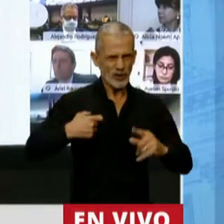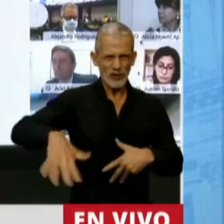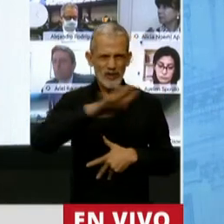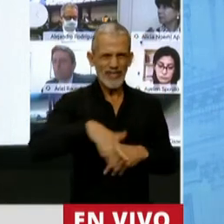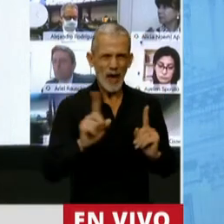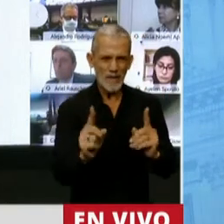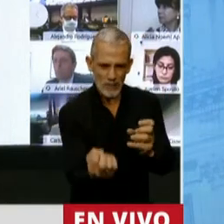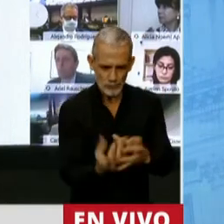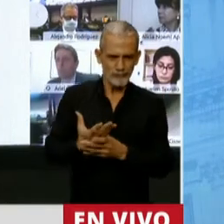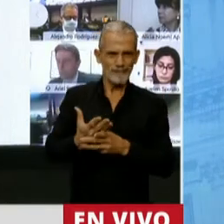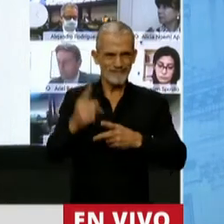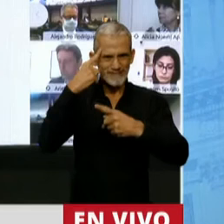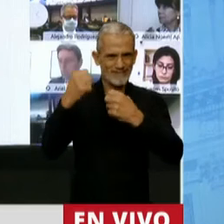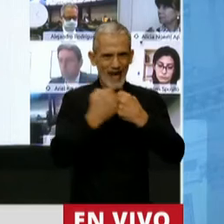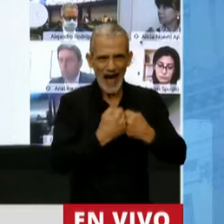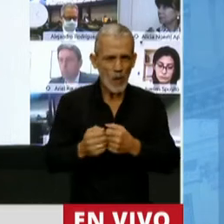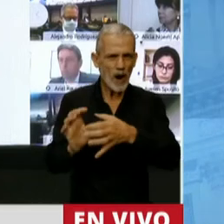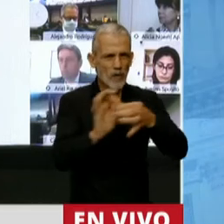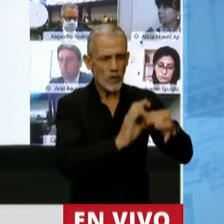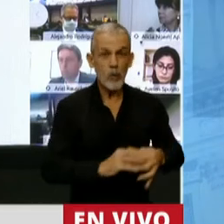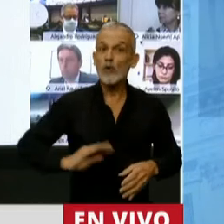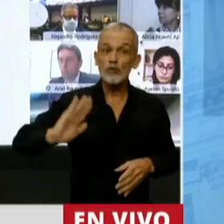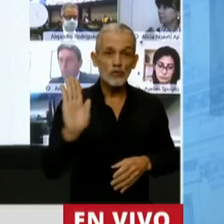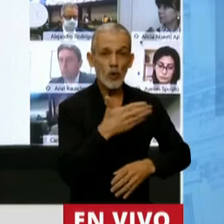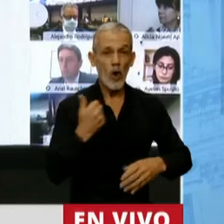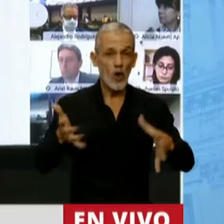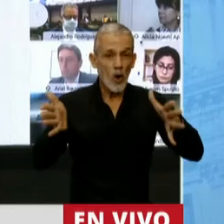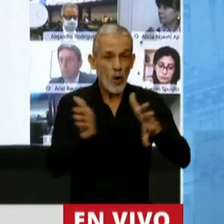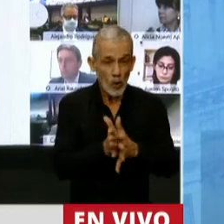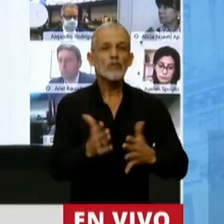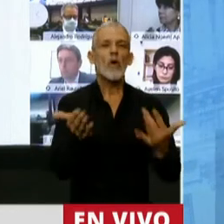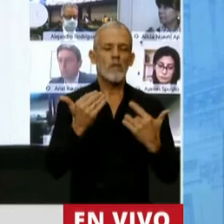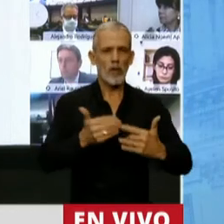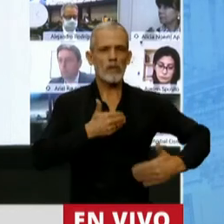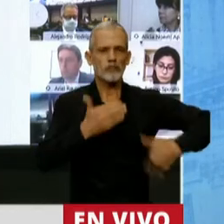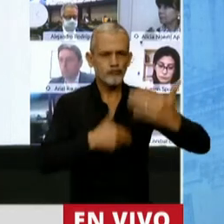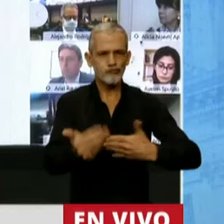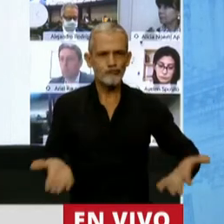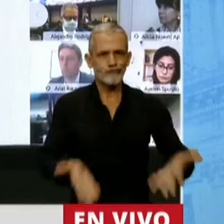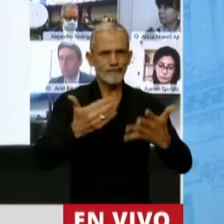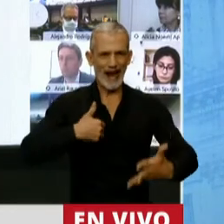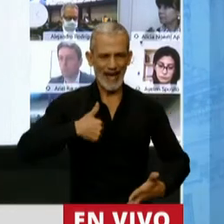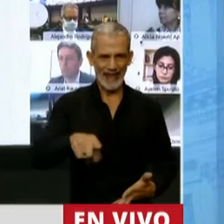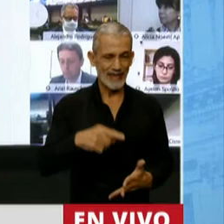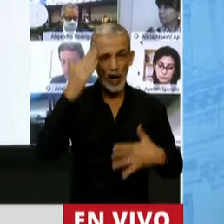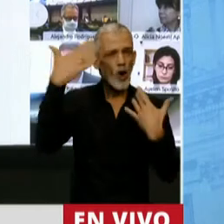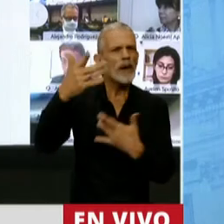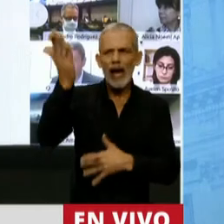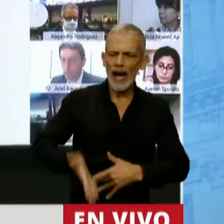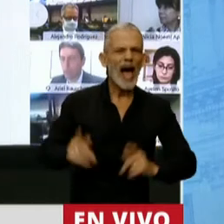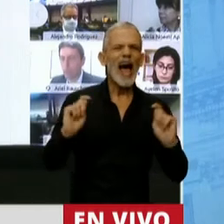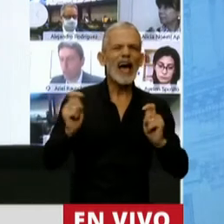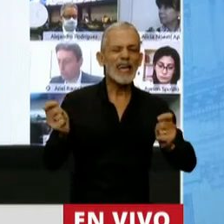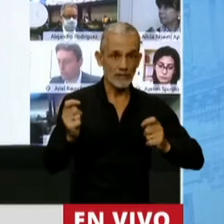convocar a un consenso donde entre todos podamos sacar adelante esta Argentina. Mi homenaje es